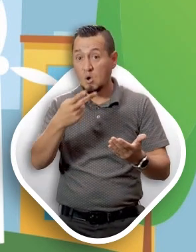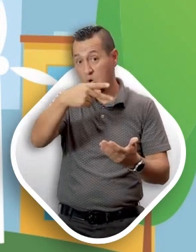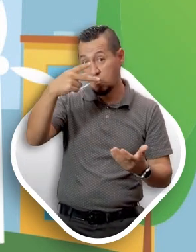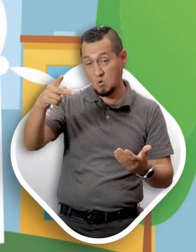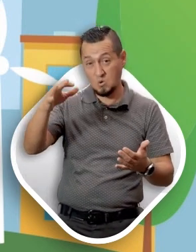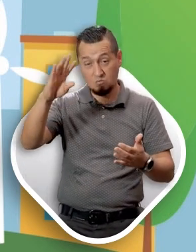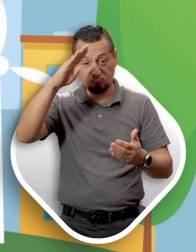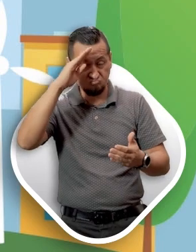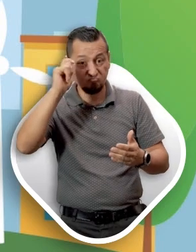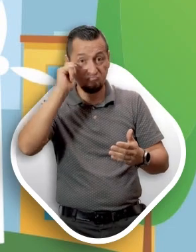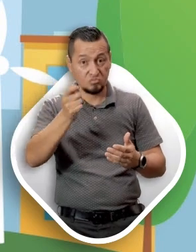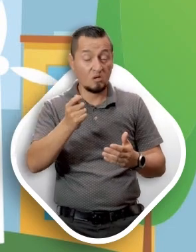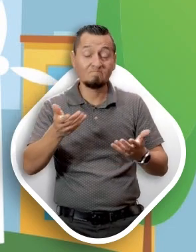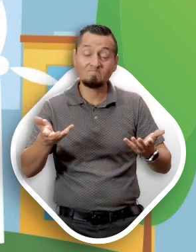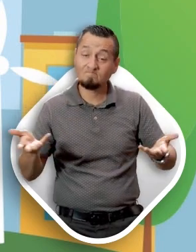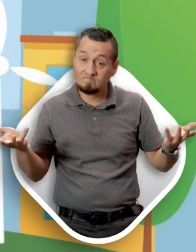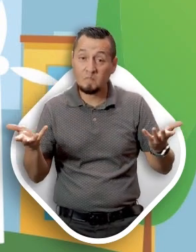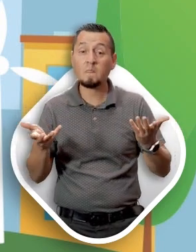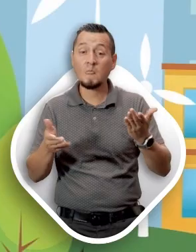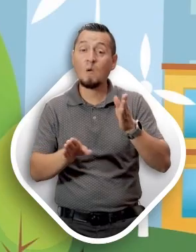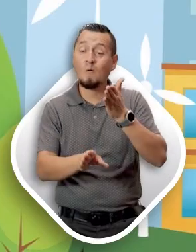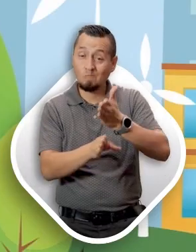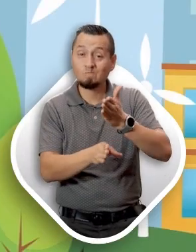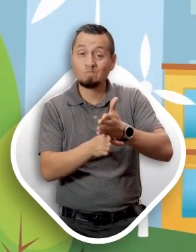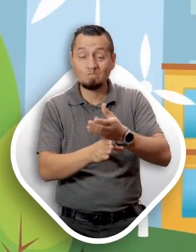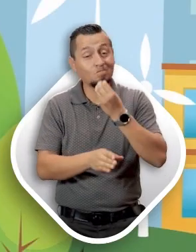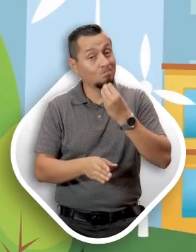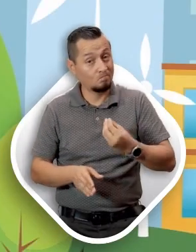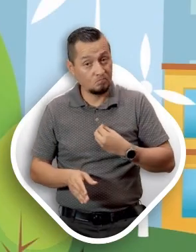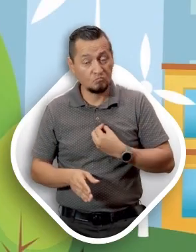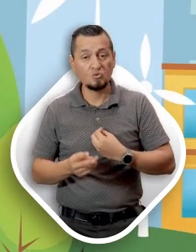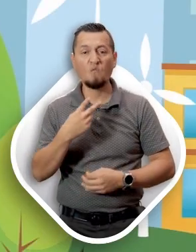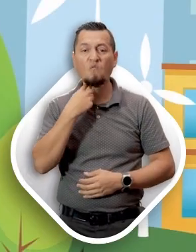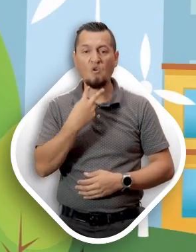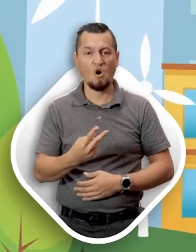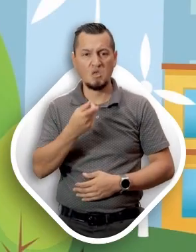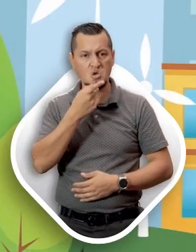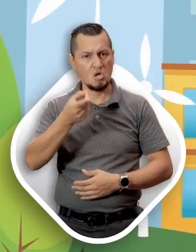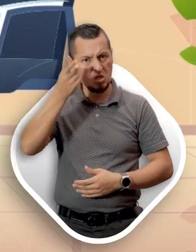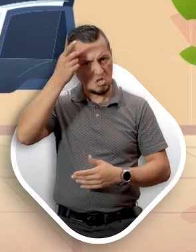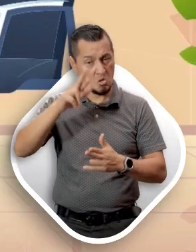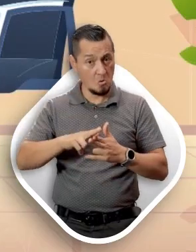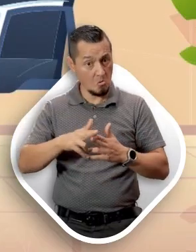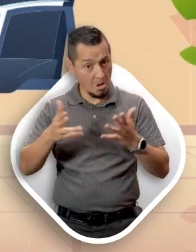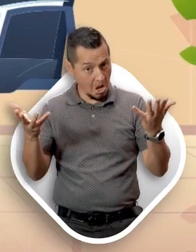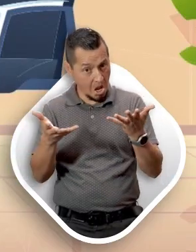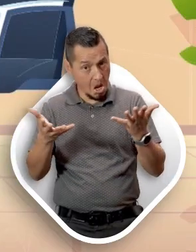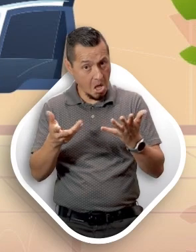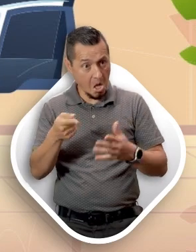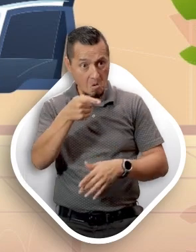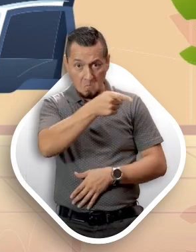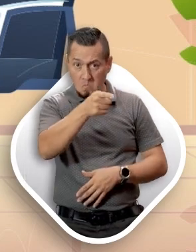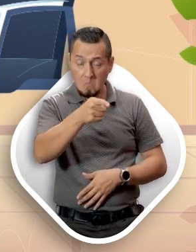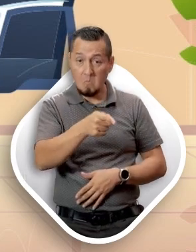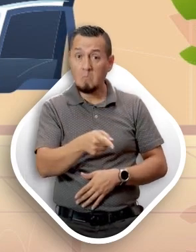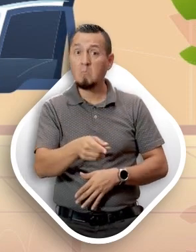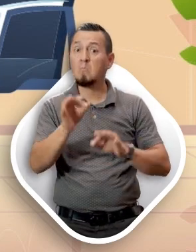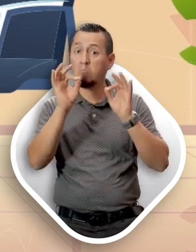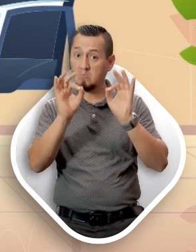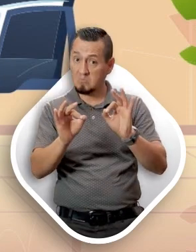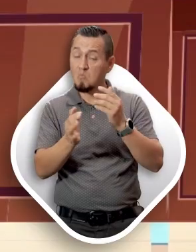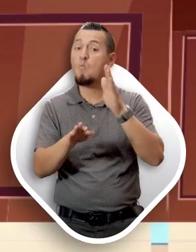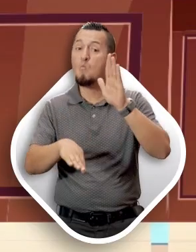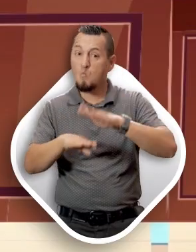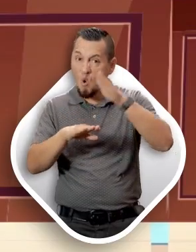deberán aceptar las consecuencias. El director con voz seria dijo Lo que hicieron fue una